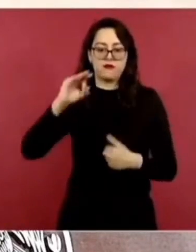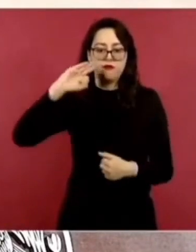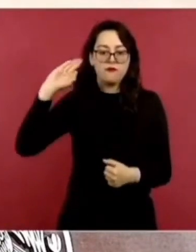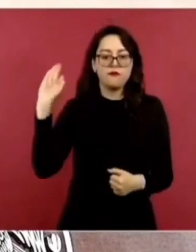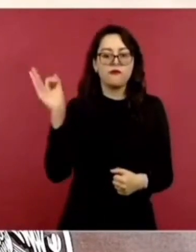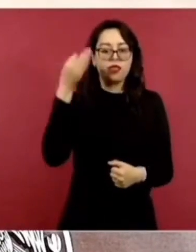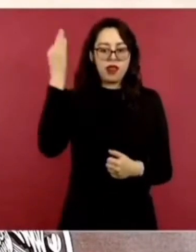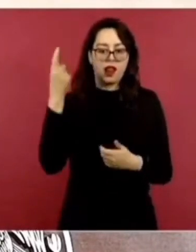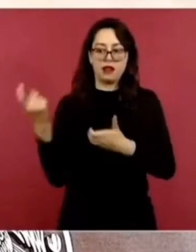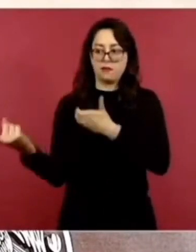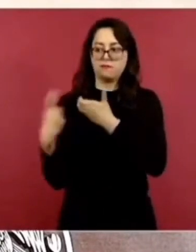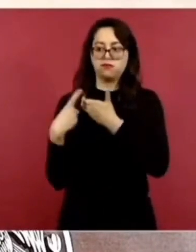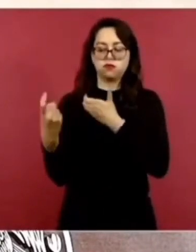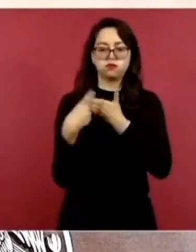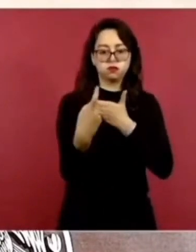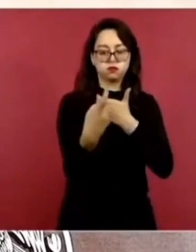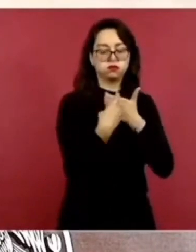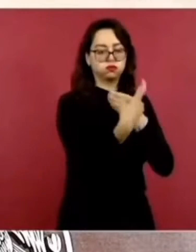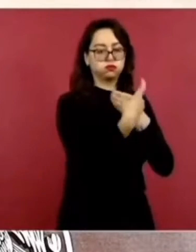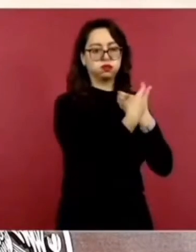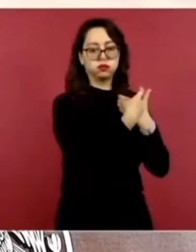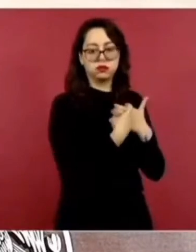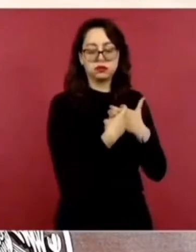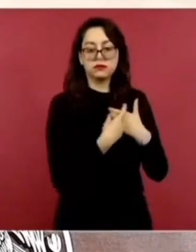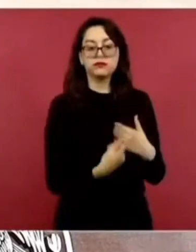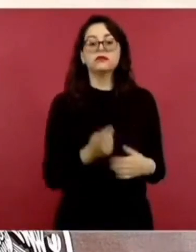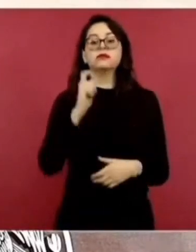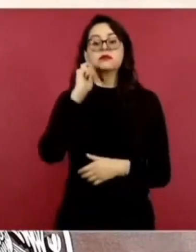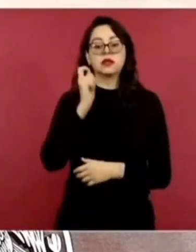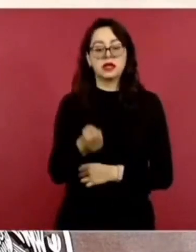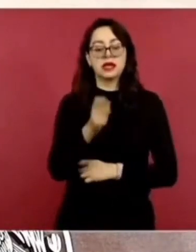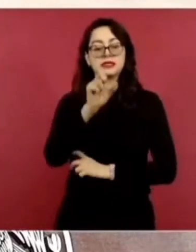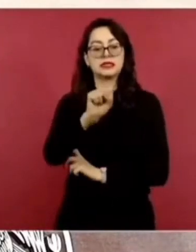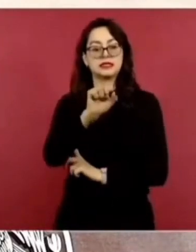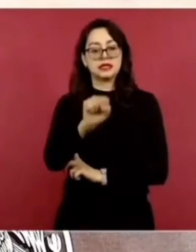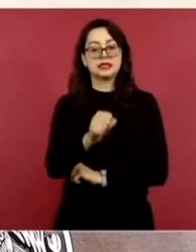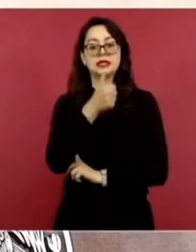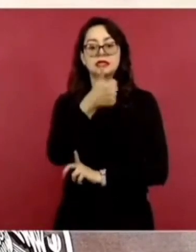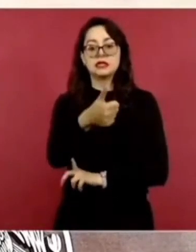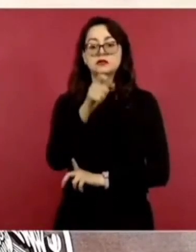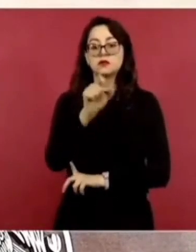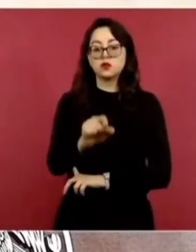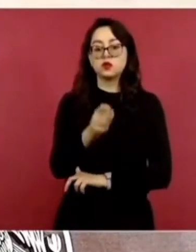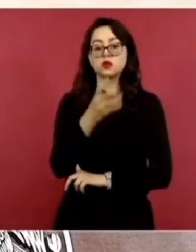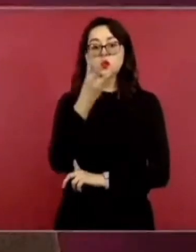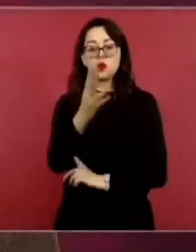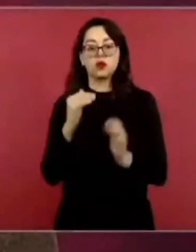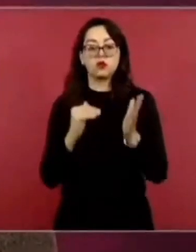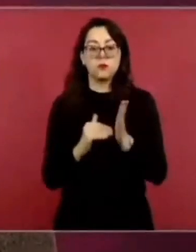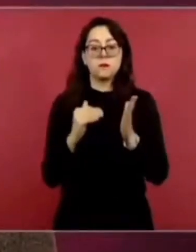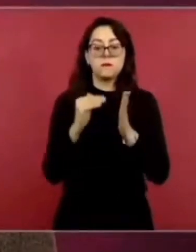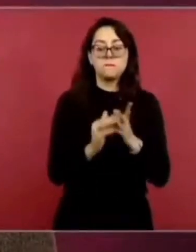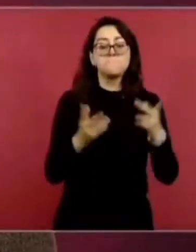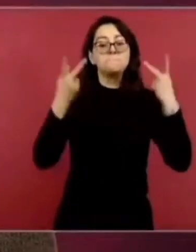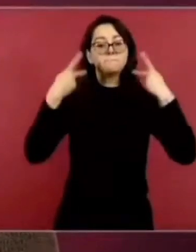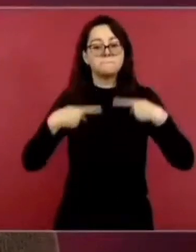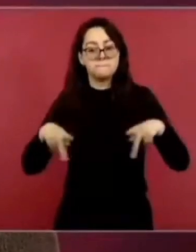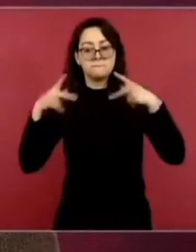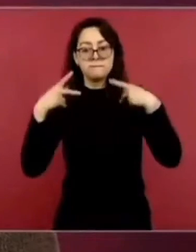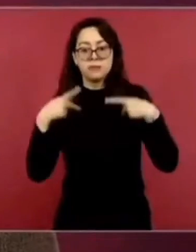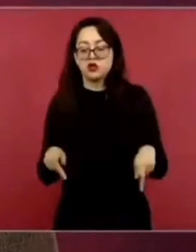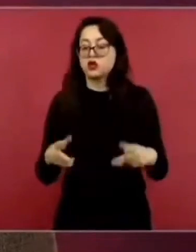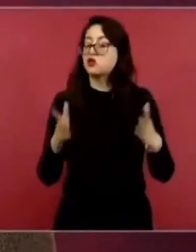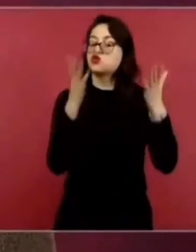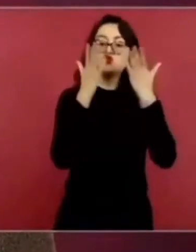que de un universo de 66.4 millones de personas sin